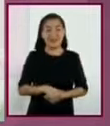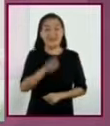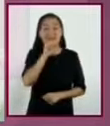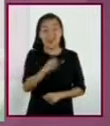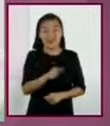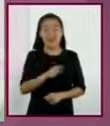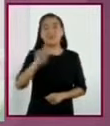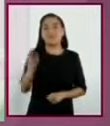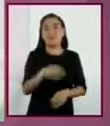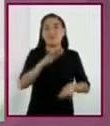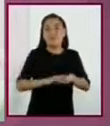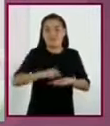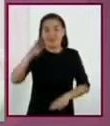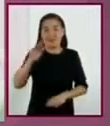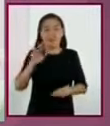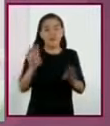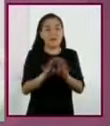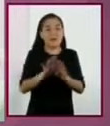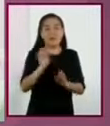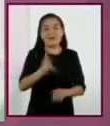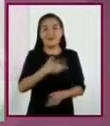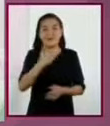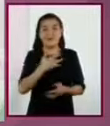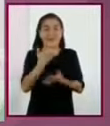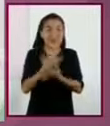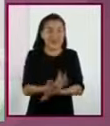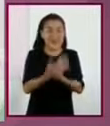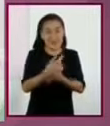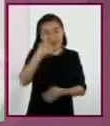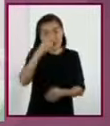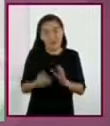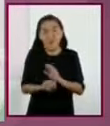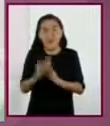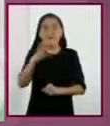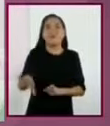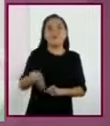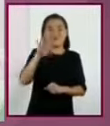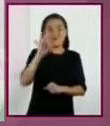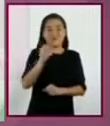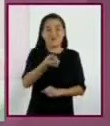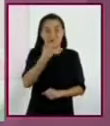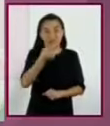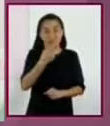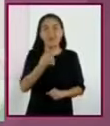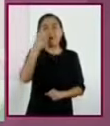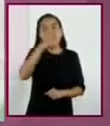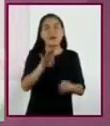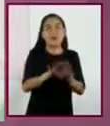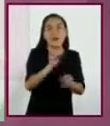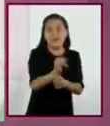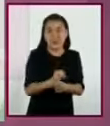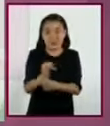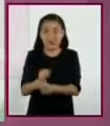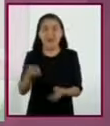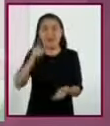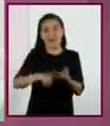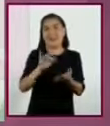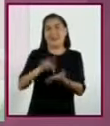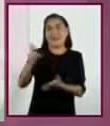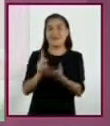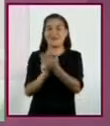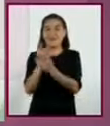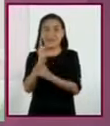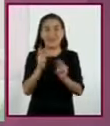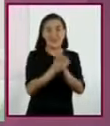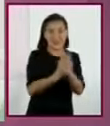obstante, es mayor la esperanza de encontrar nuevos medicamentos al indagar entre los recursos milenarios, como